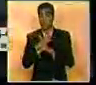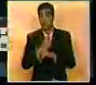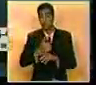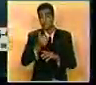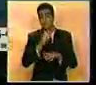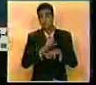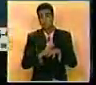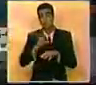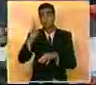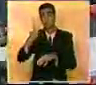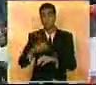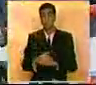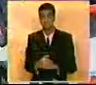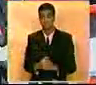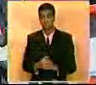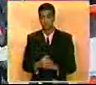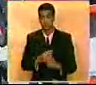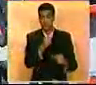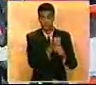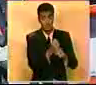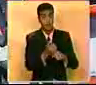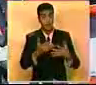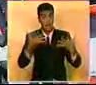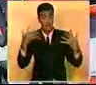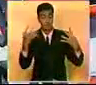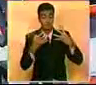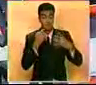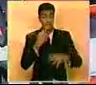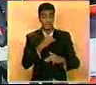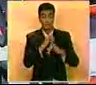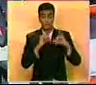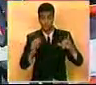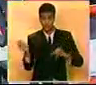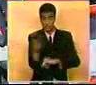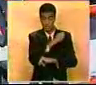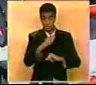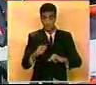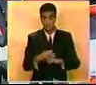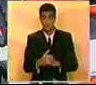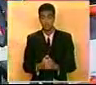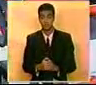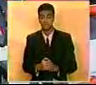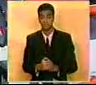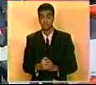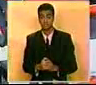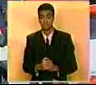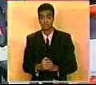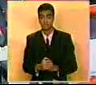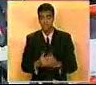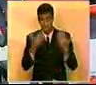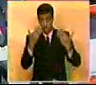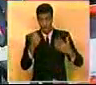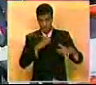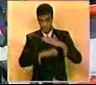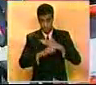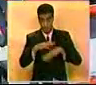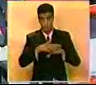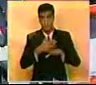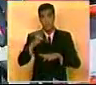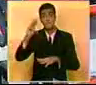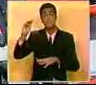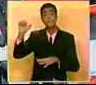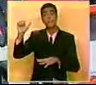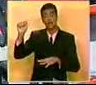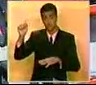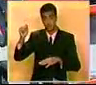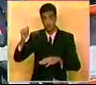más de dos horas. Así que se esperan grandes batallas en esta recta final del abierto Australia 2008. Pero hablemos ahora de fútbol, porque el mayor cae